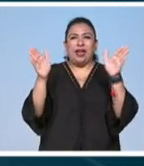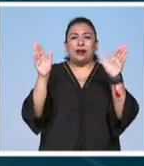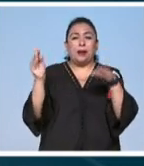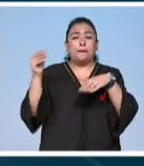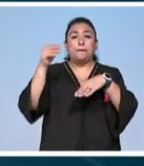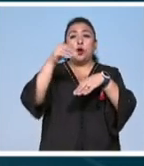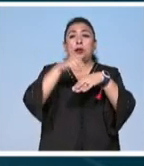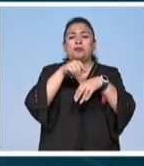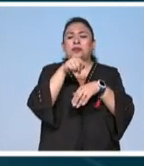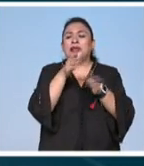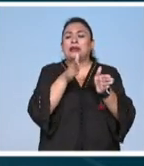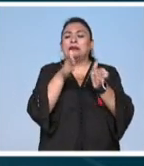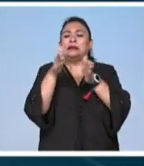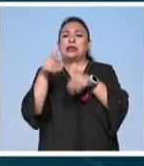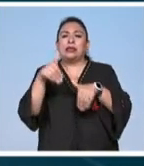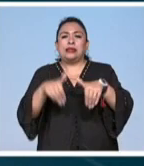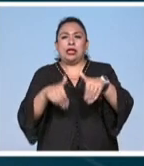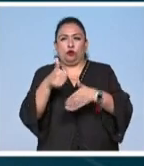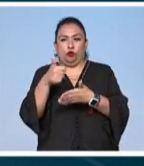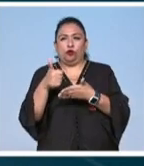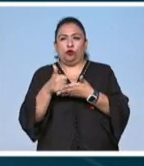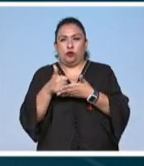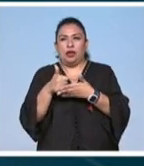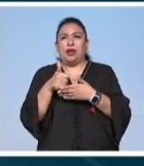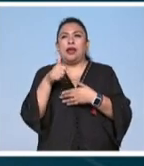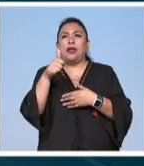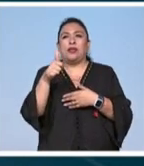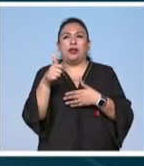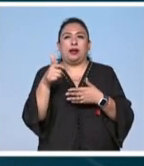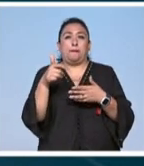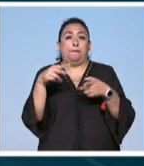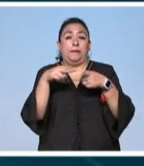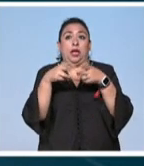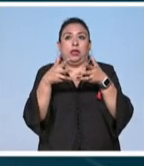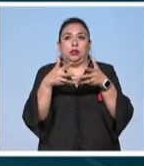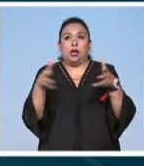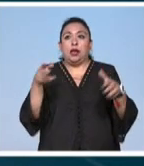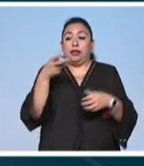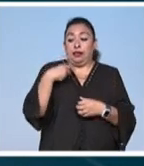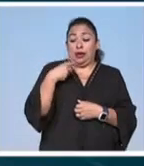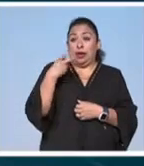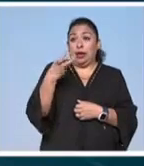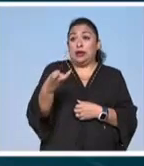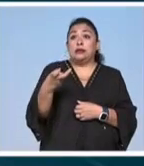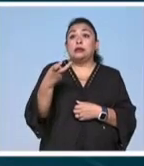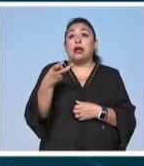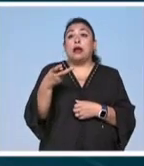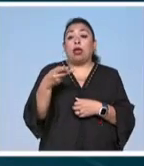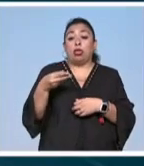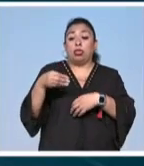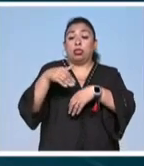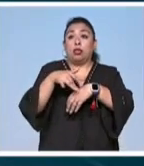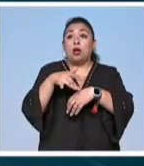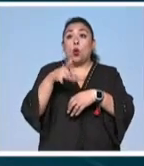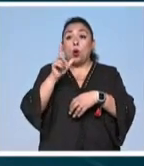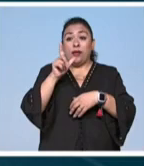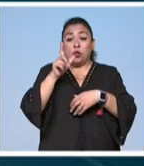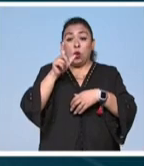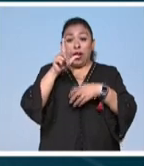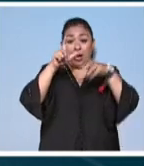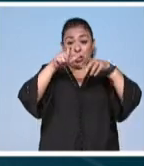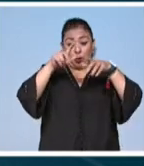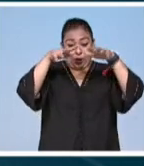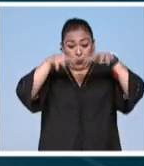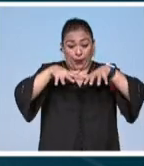está instalada ahí a un lado del teatro de la ciudad en la macroplaza esta pieza se activará cada vez que haya precipitaciones